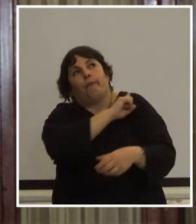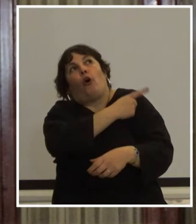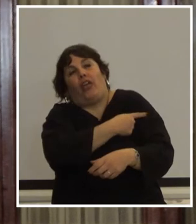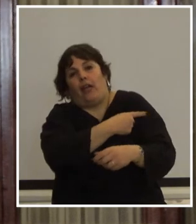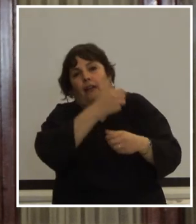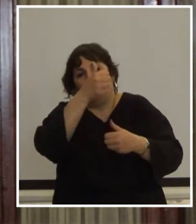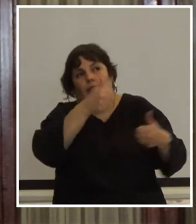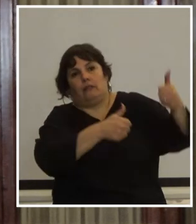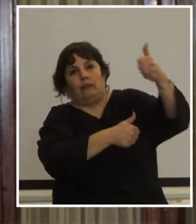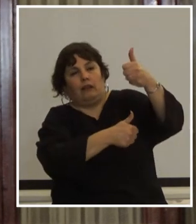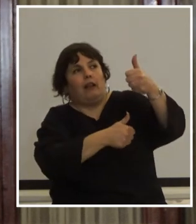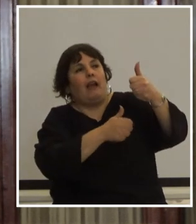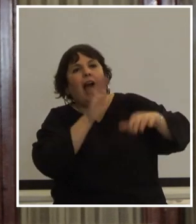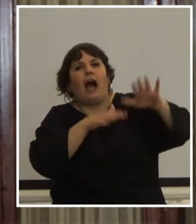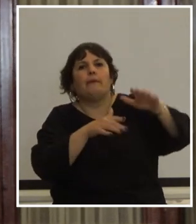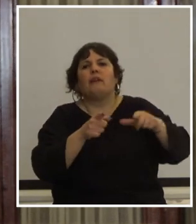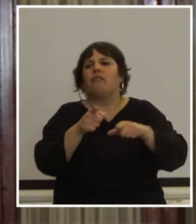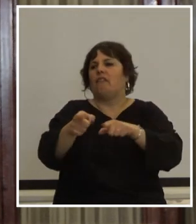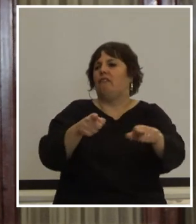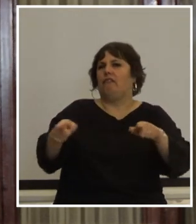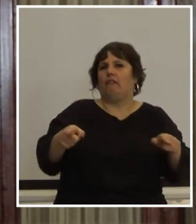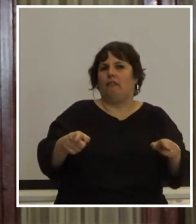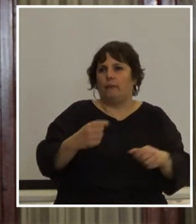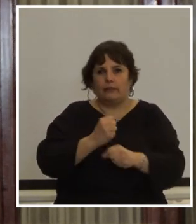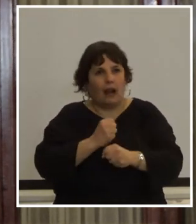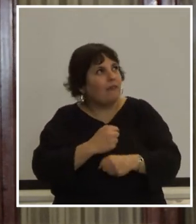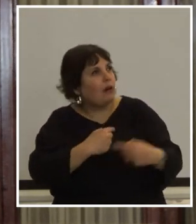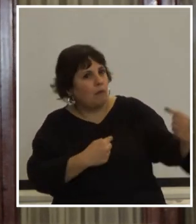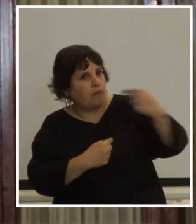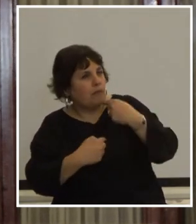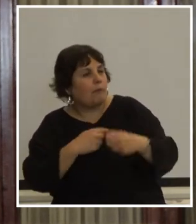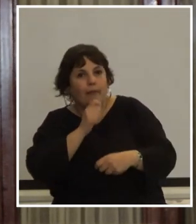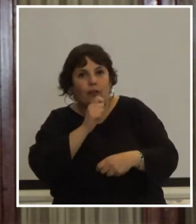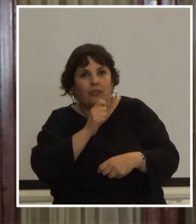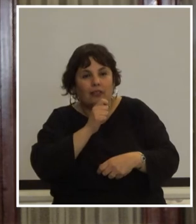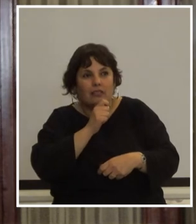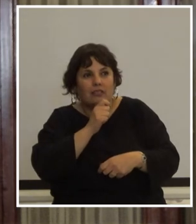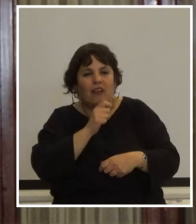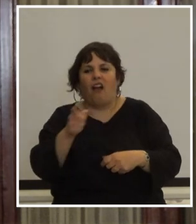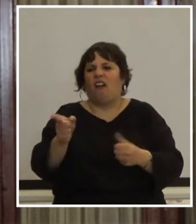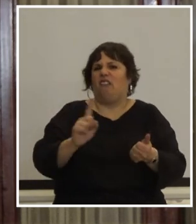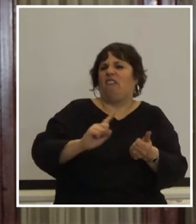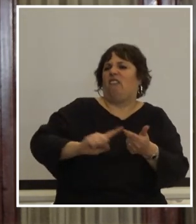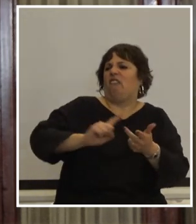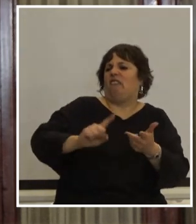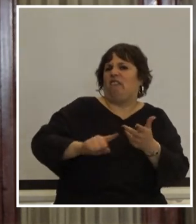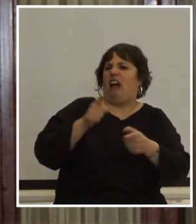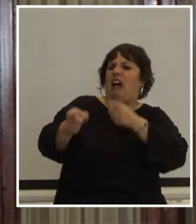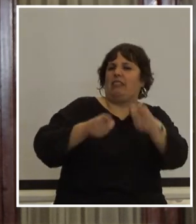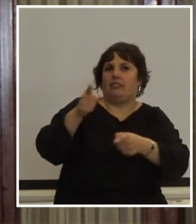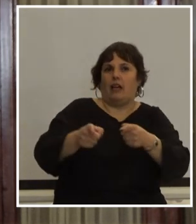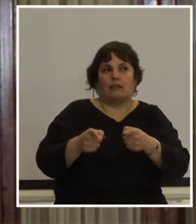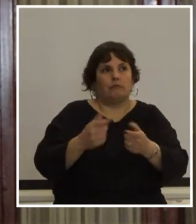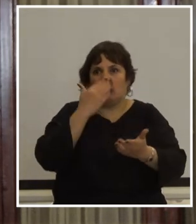arriba surgen muchas veces cuestionamientos al trabajo de los periodistas con descalificaciones y ataques que